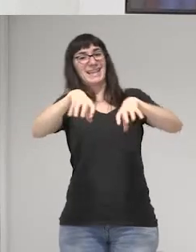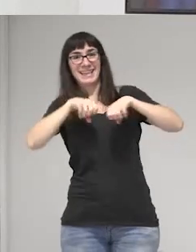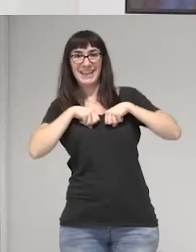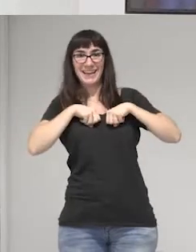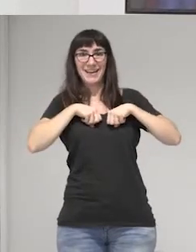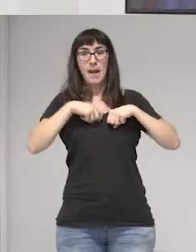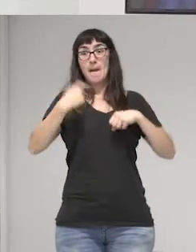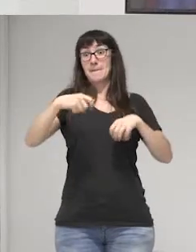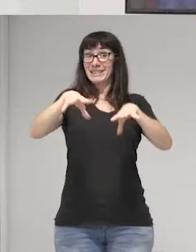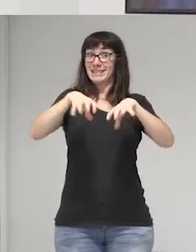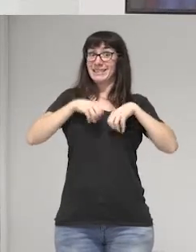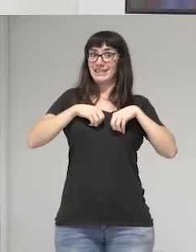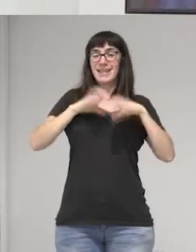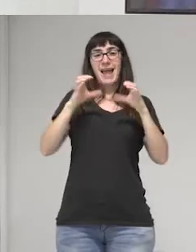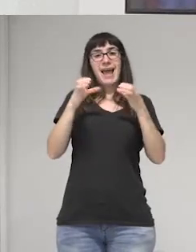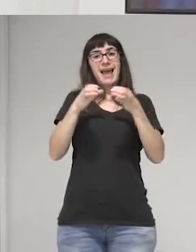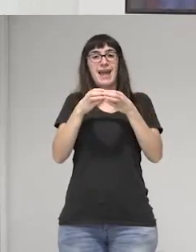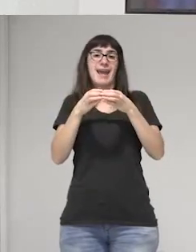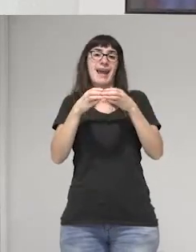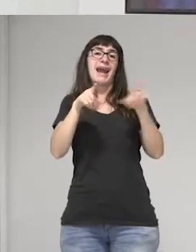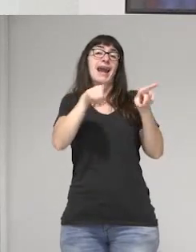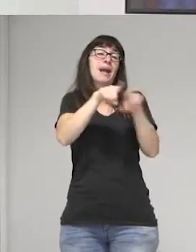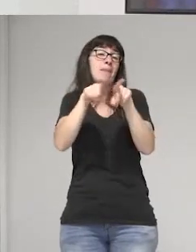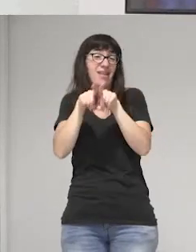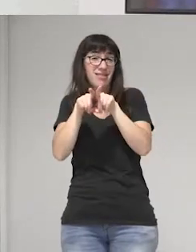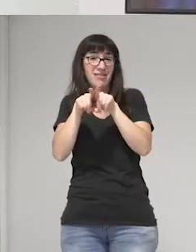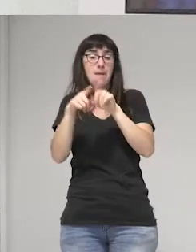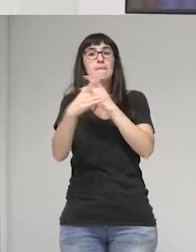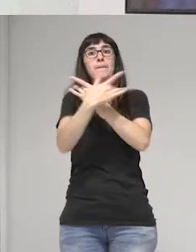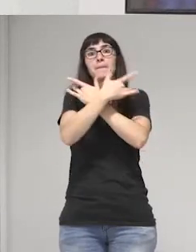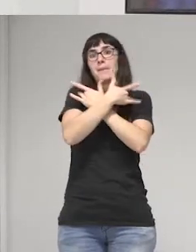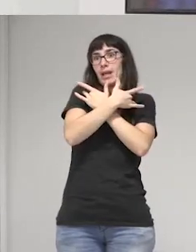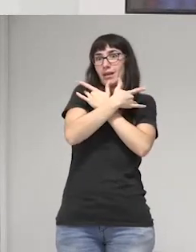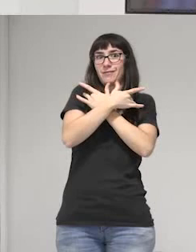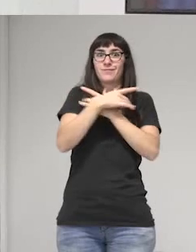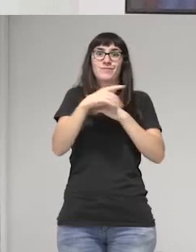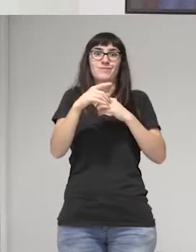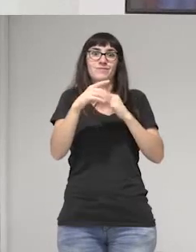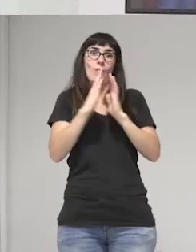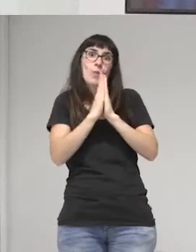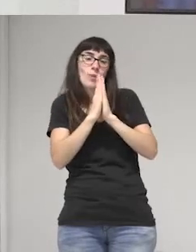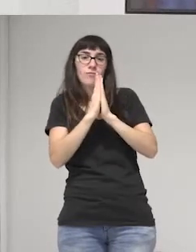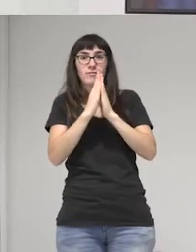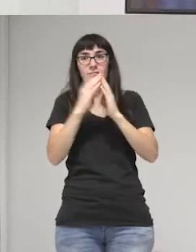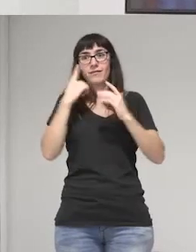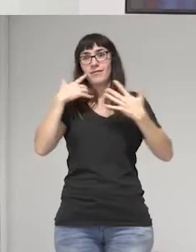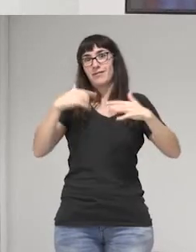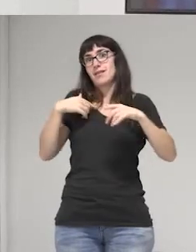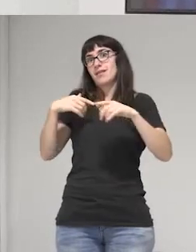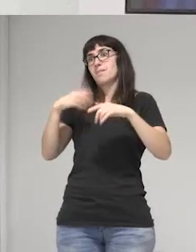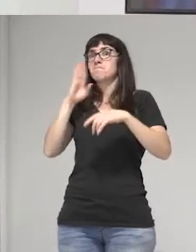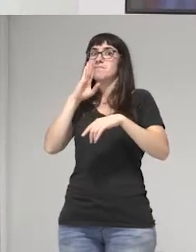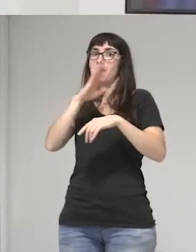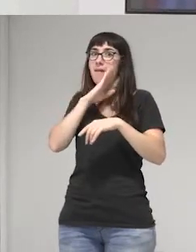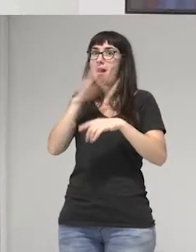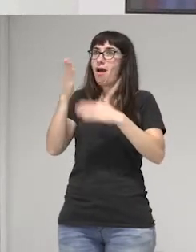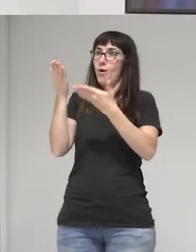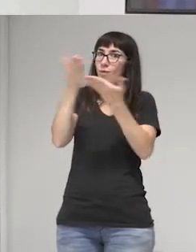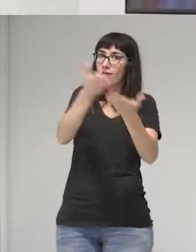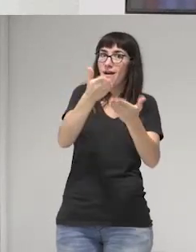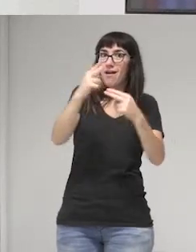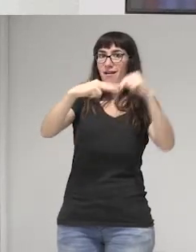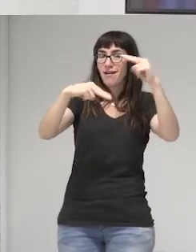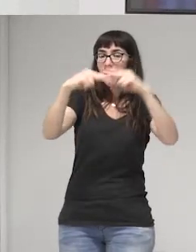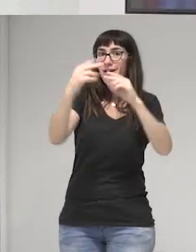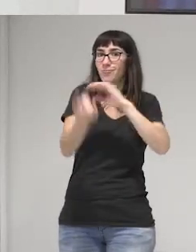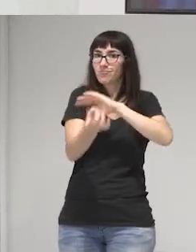presidenta de hermandad de la Virgen en la iglesia que mi mamá ayudó a construir en la colonia en donde yo vivía. Y además,